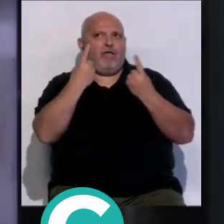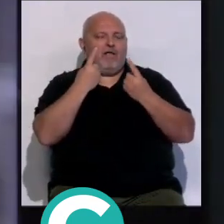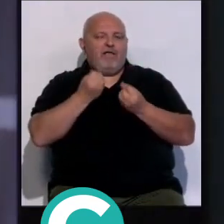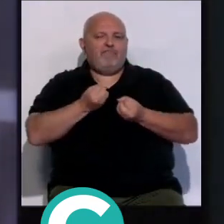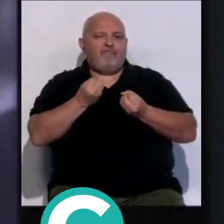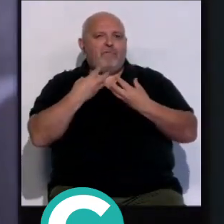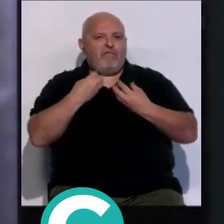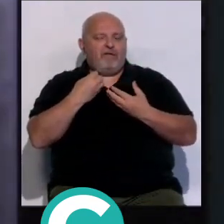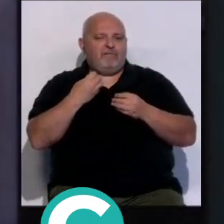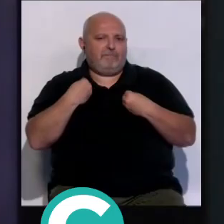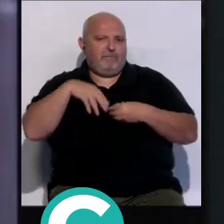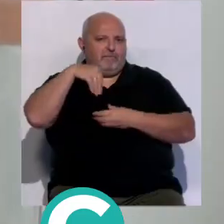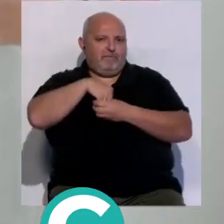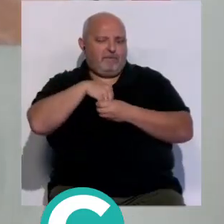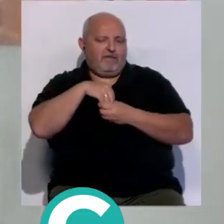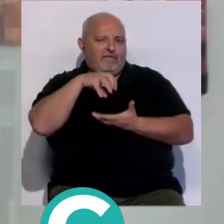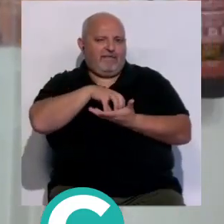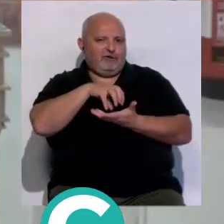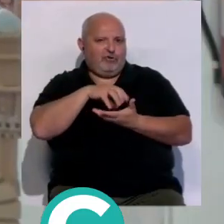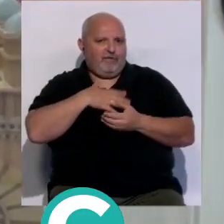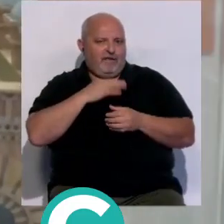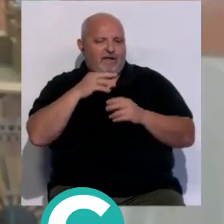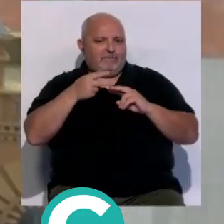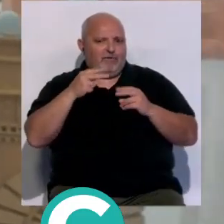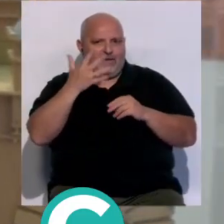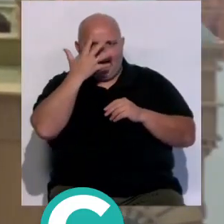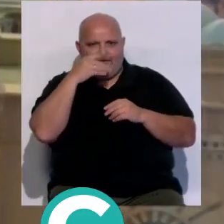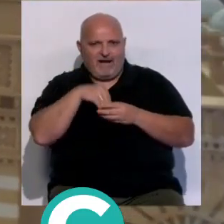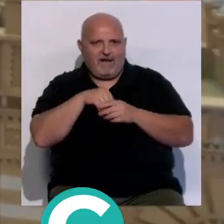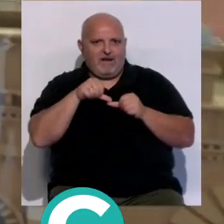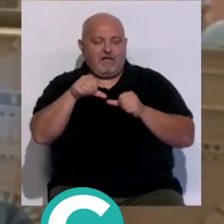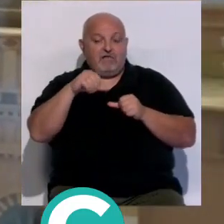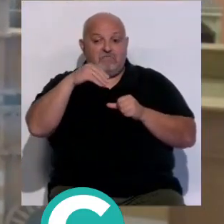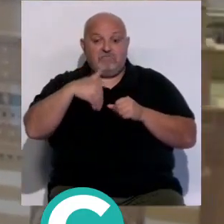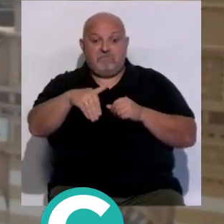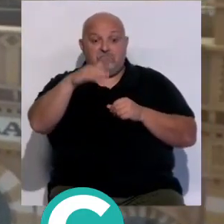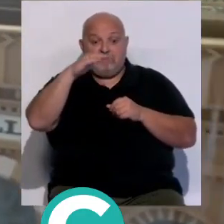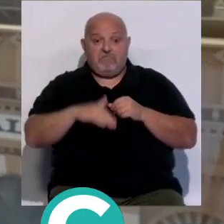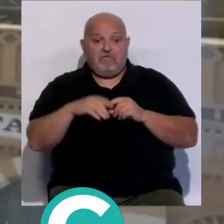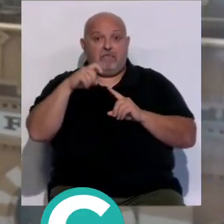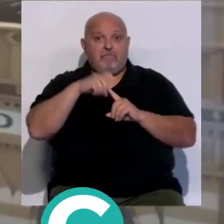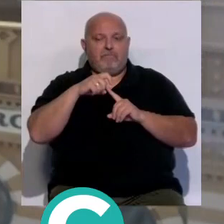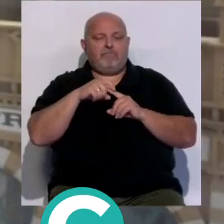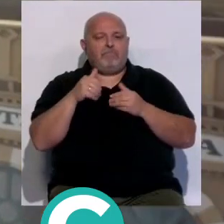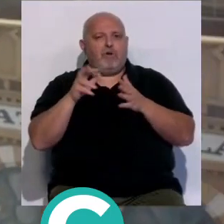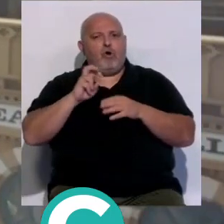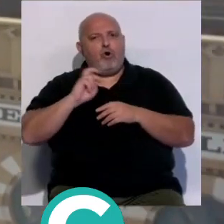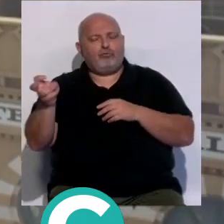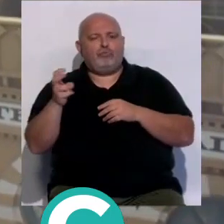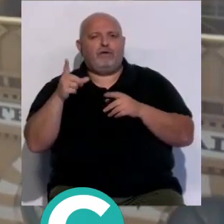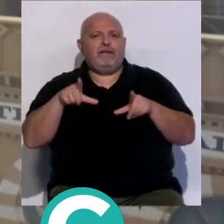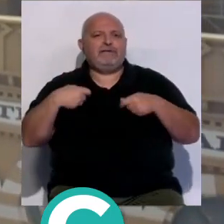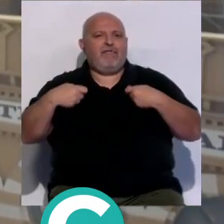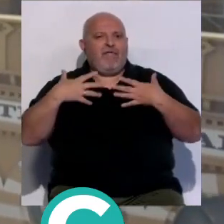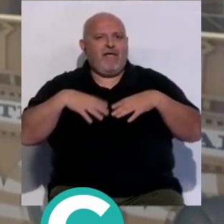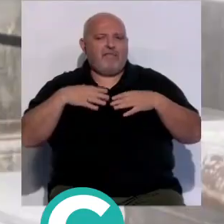las informaciones que contiene este centro de interpretación de carnaval que en breve a finales de este mes sacará a licitación su